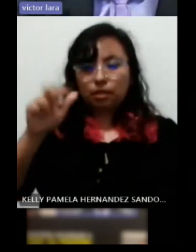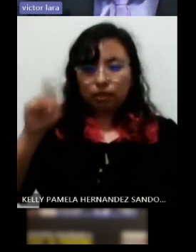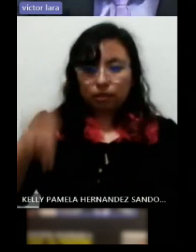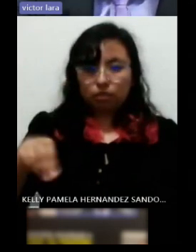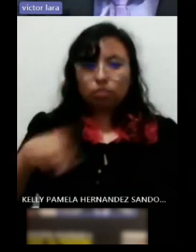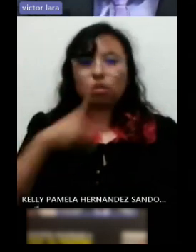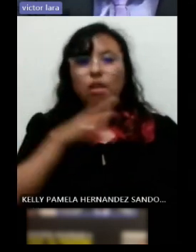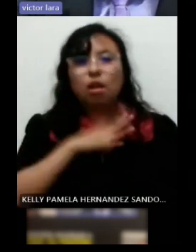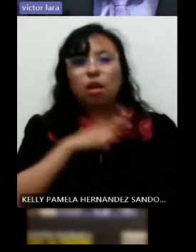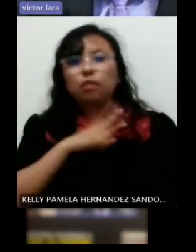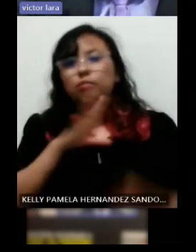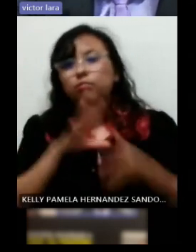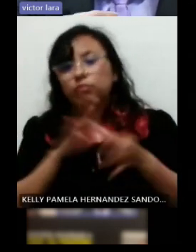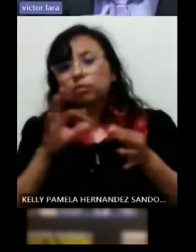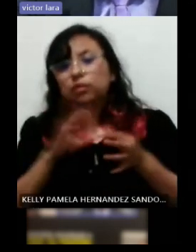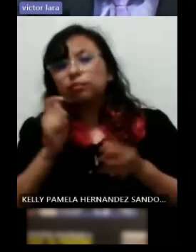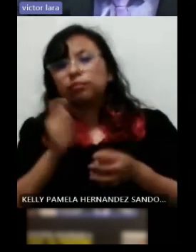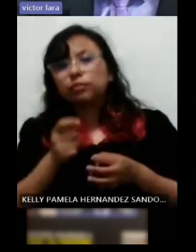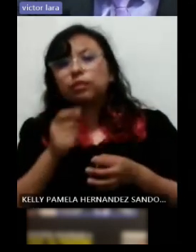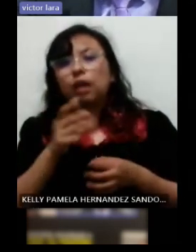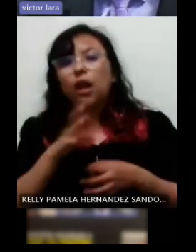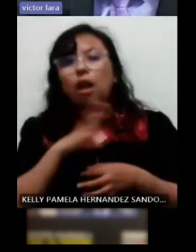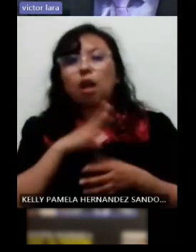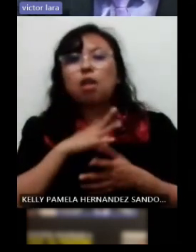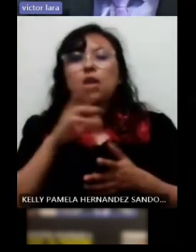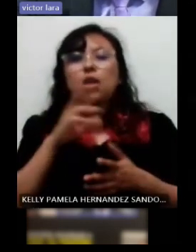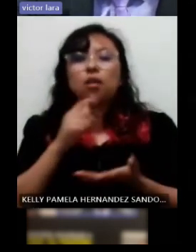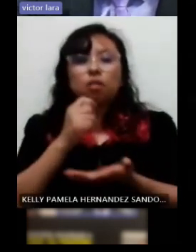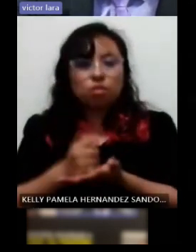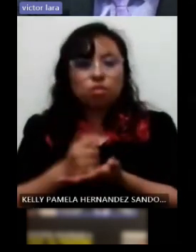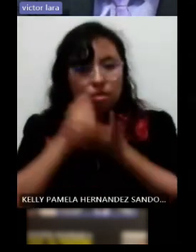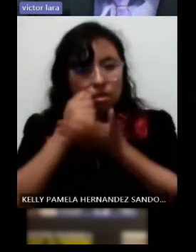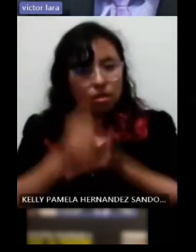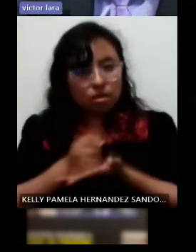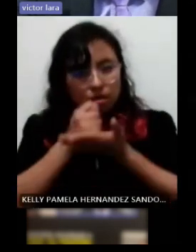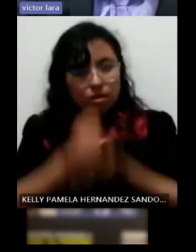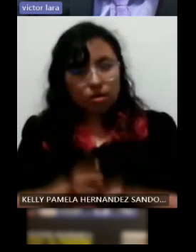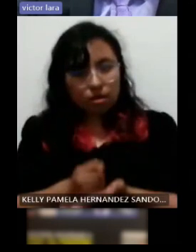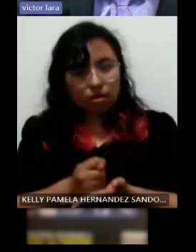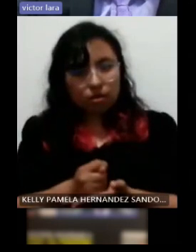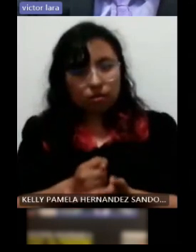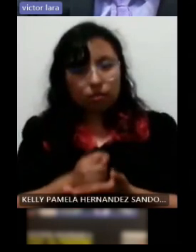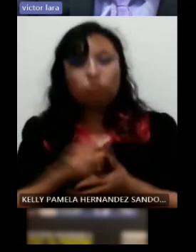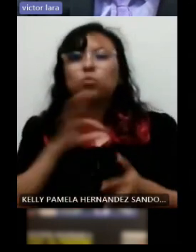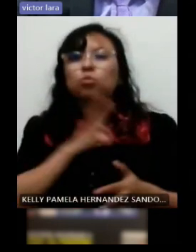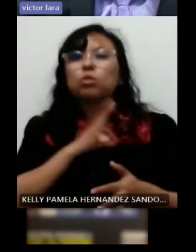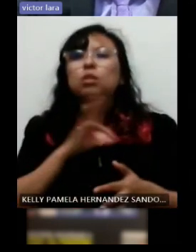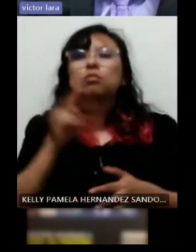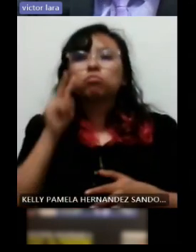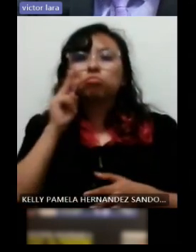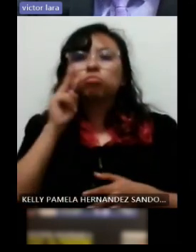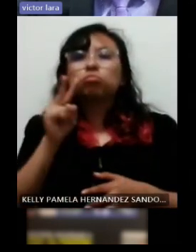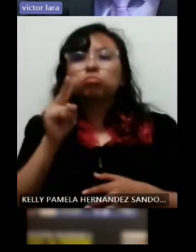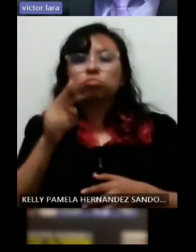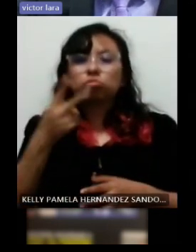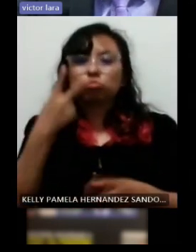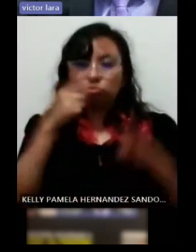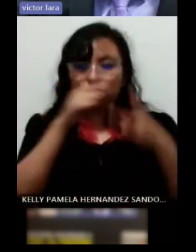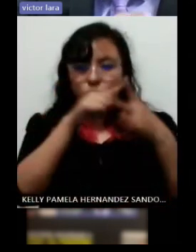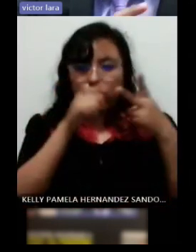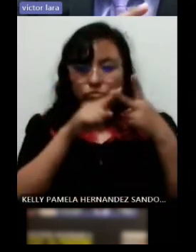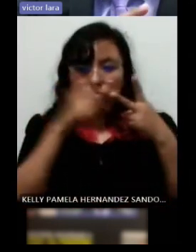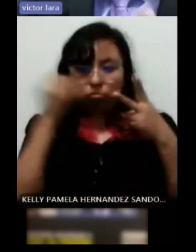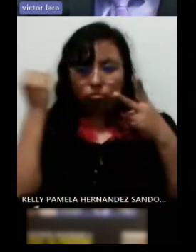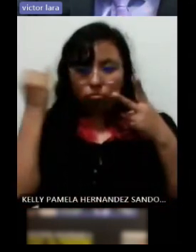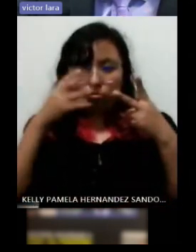visual que se tiene la rehabilitación prácticamente viene descrita con dos imágenes de